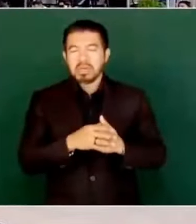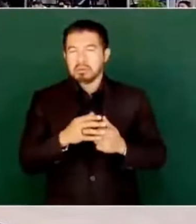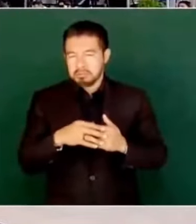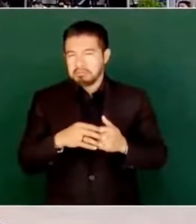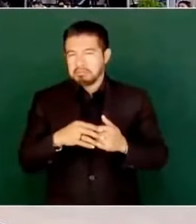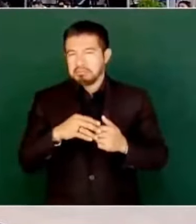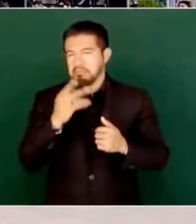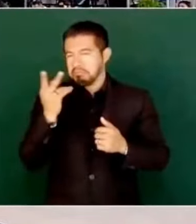el primer ministro de Canadá.